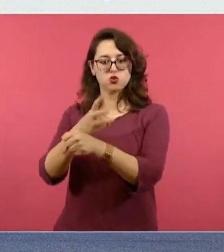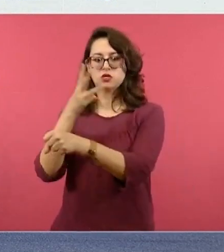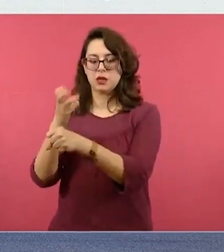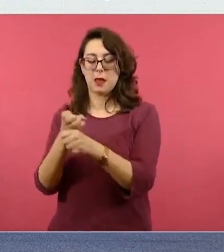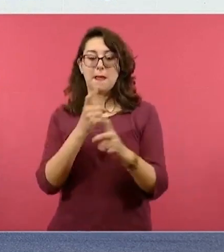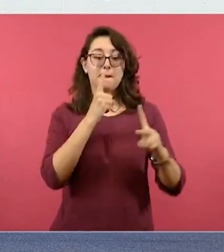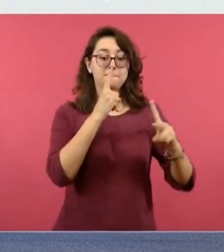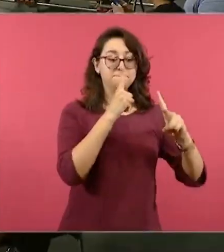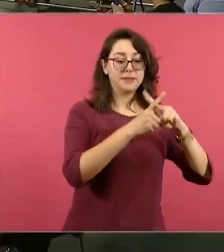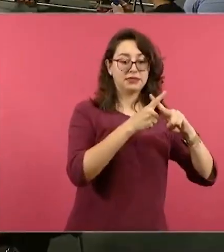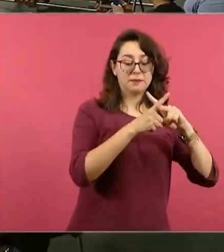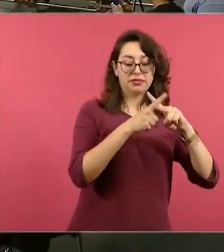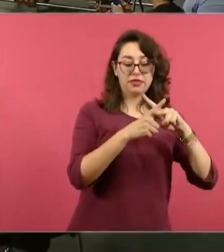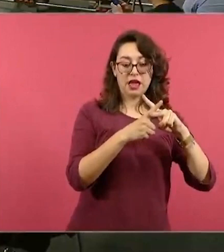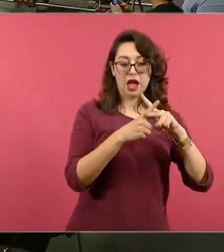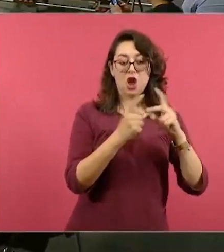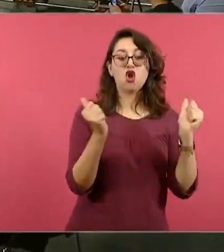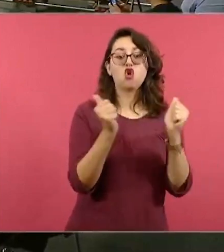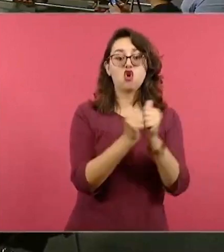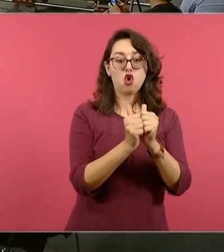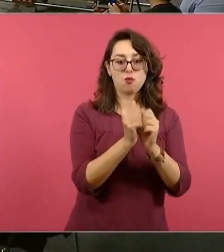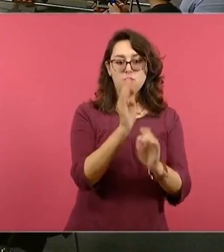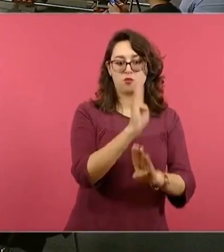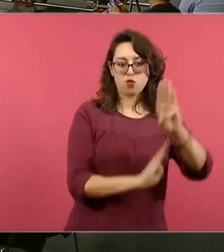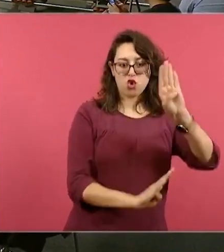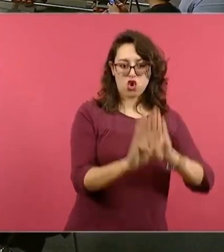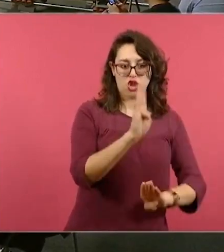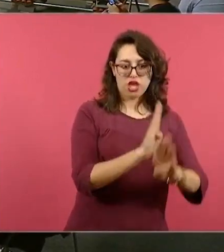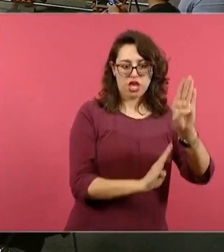con biología. Por favor, la siguiente.